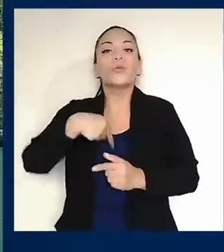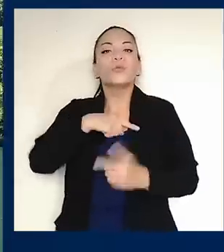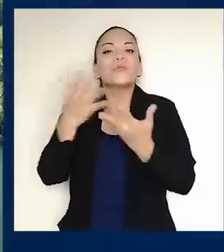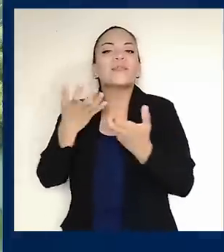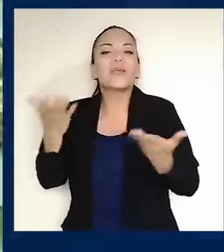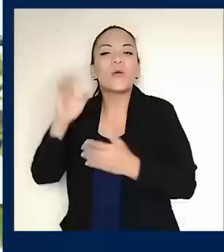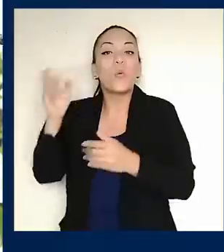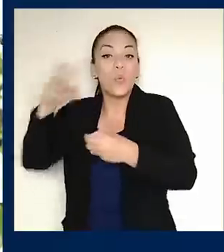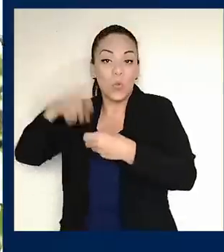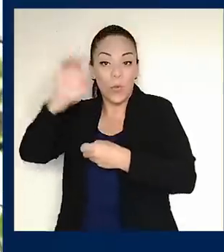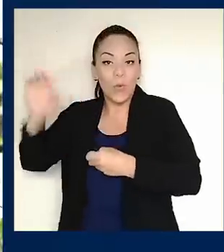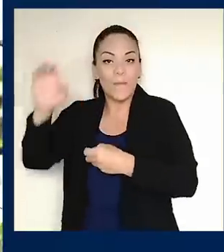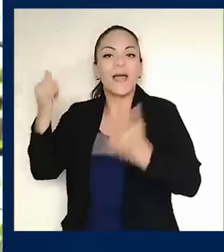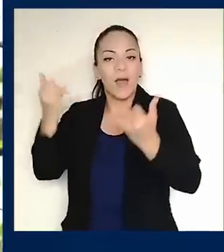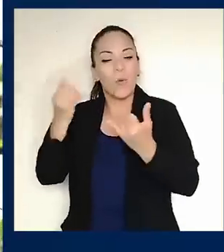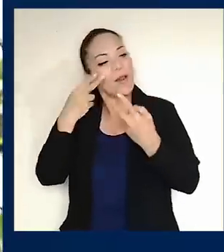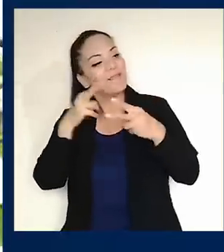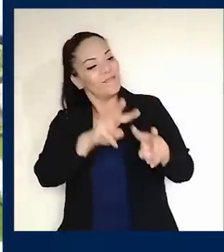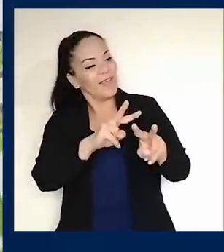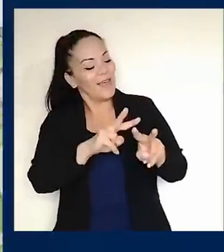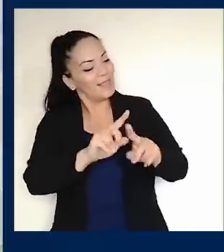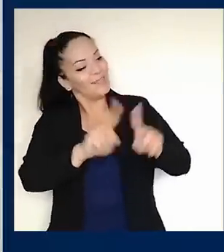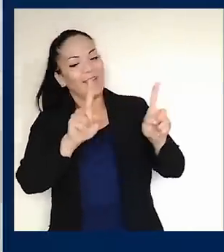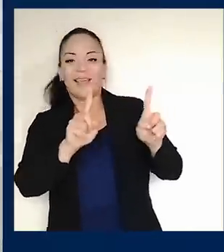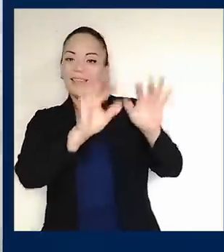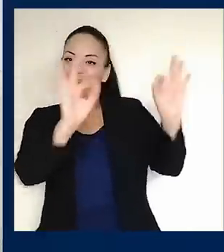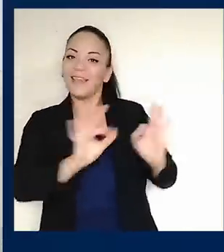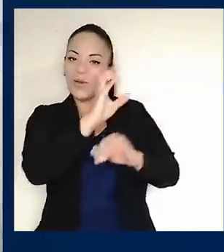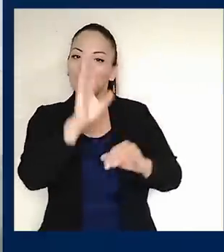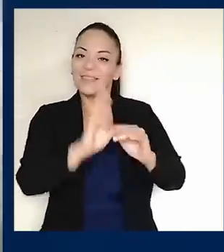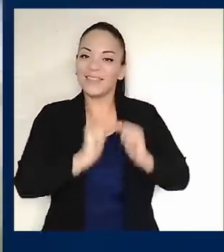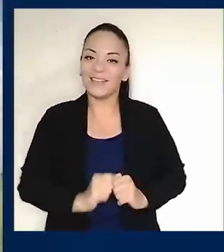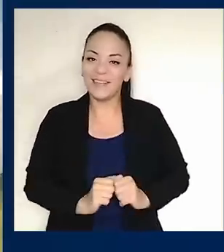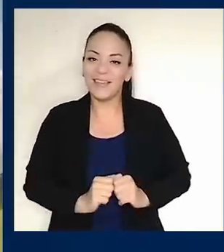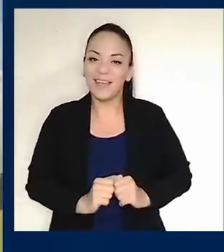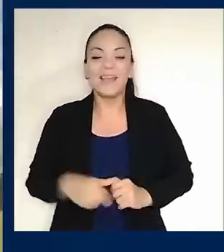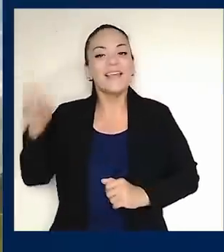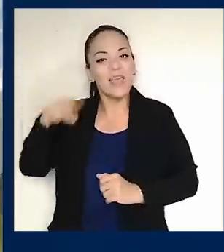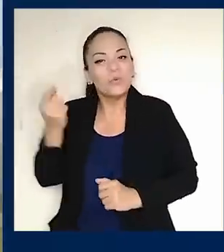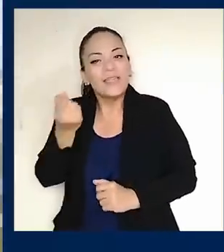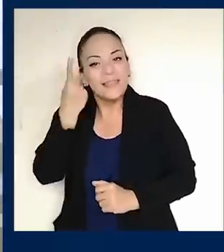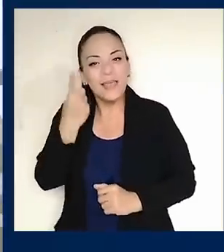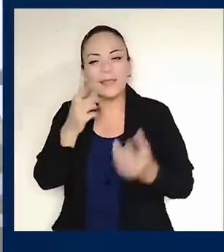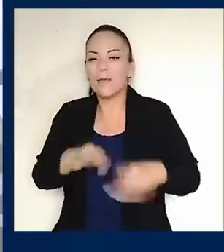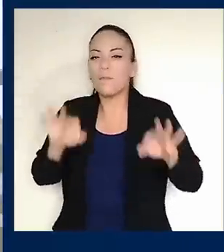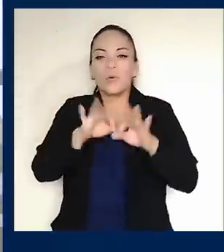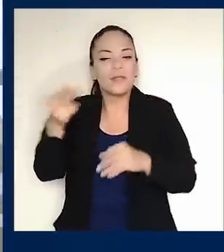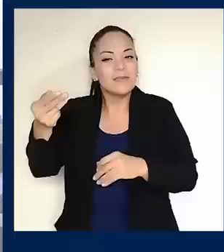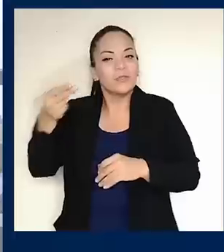Europea vea con otros ojos a Costa Rica, que entienda nuestro legado